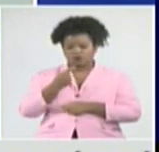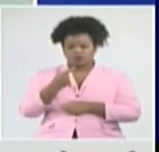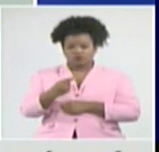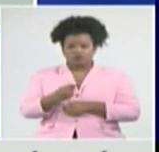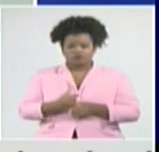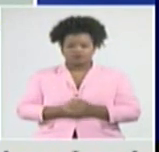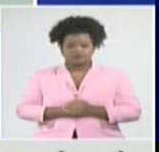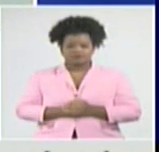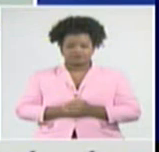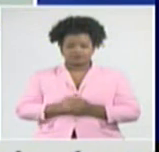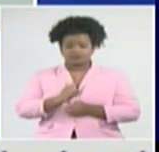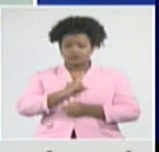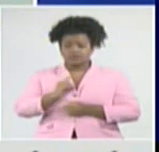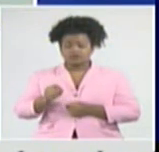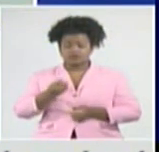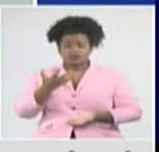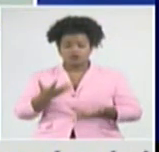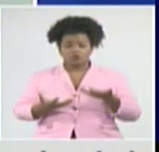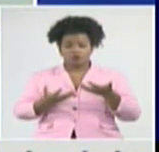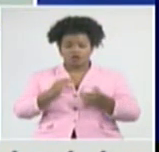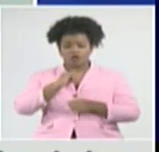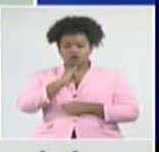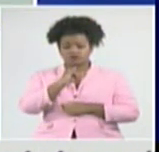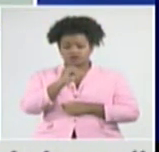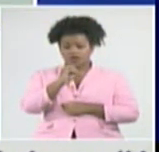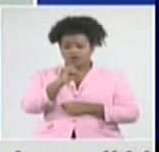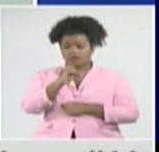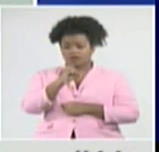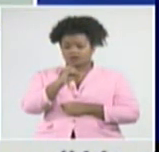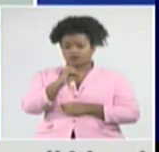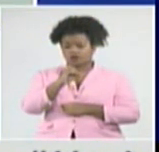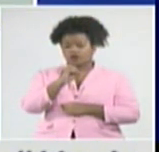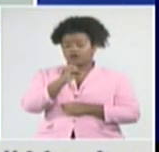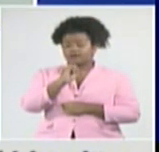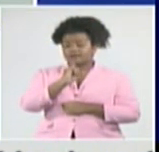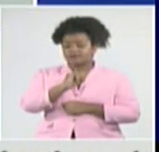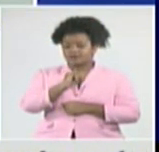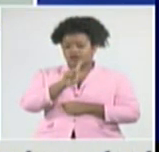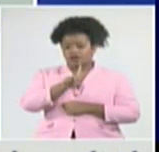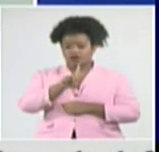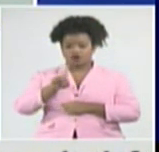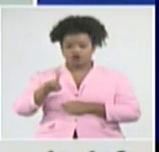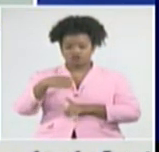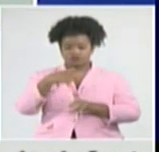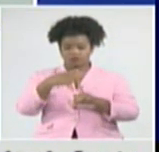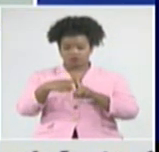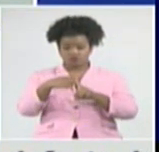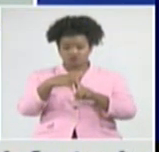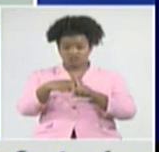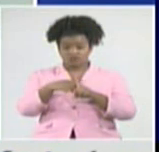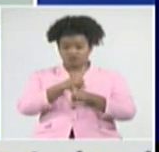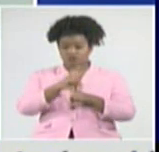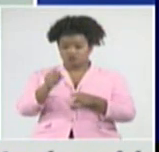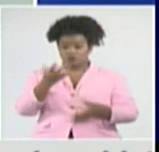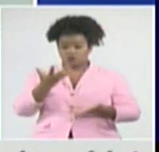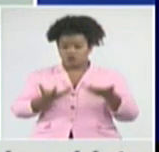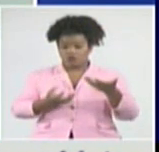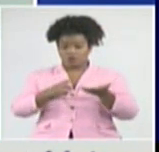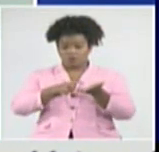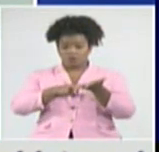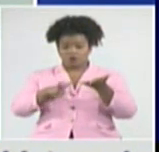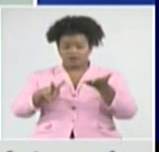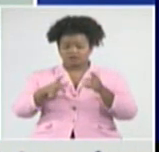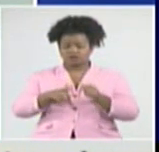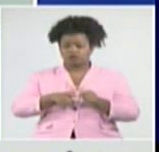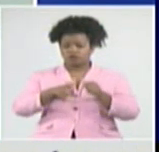Cienfuegos, con 611 casos positivos, sigue siendo, una de las provincias, con mayores cifras